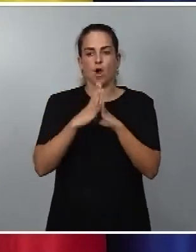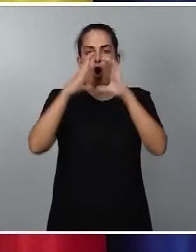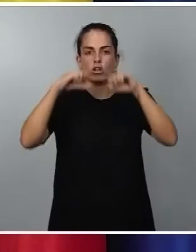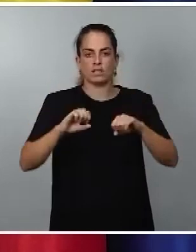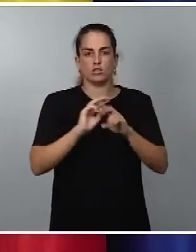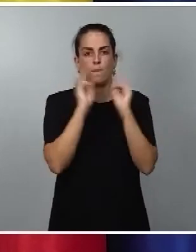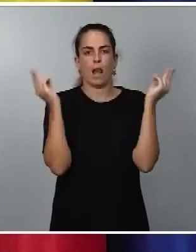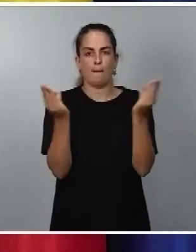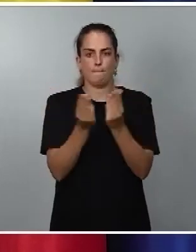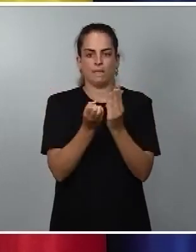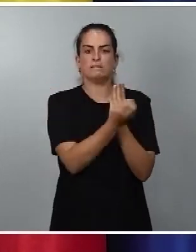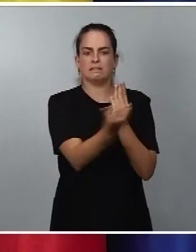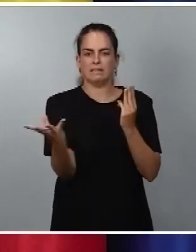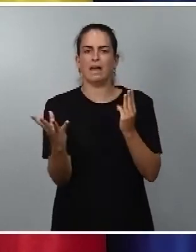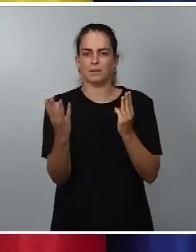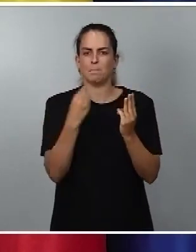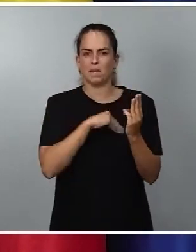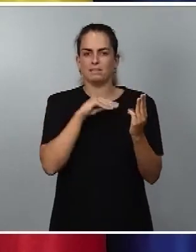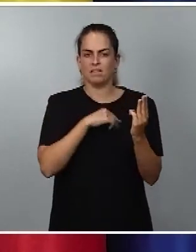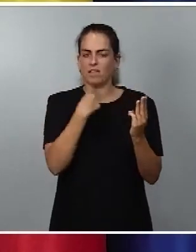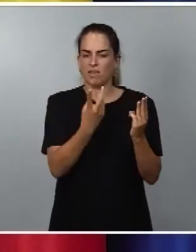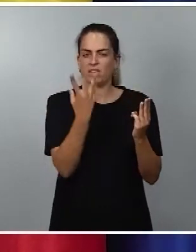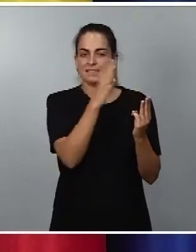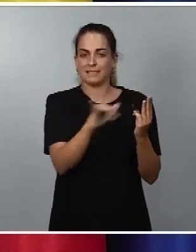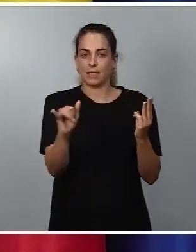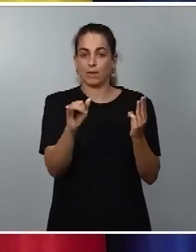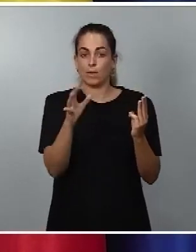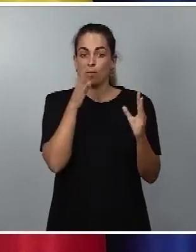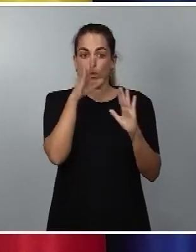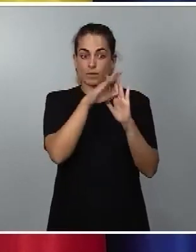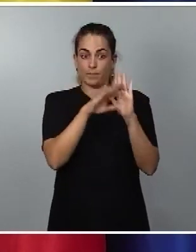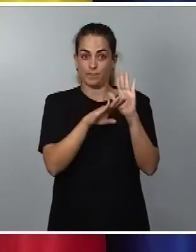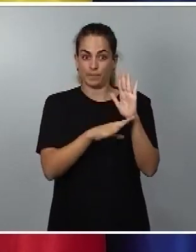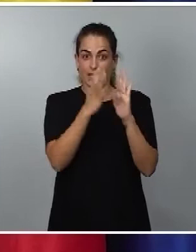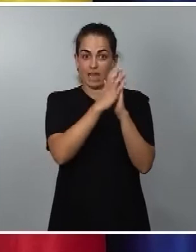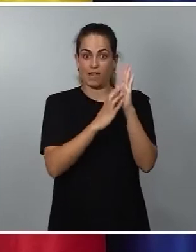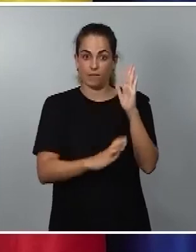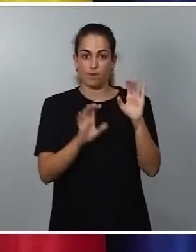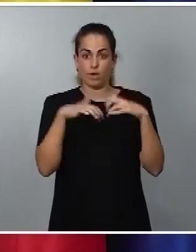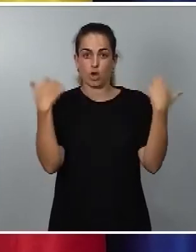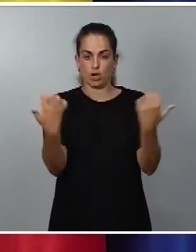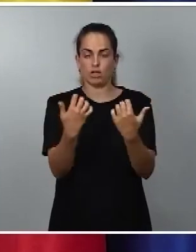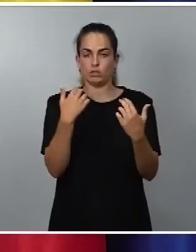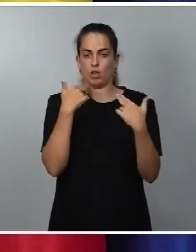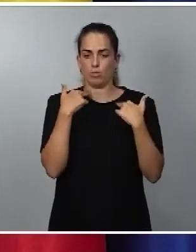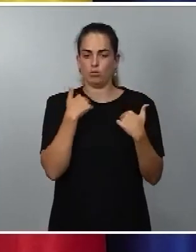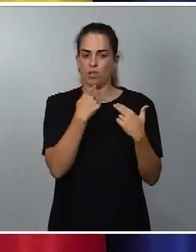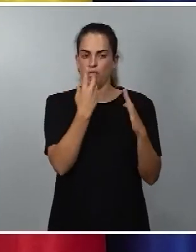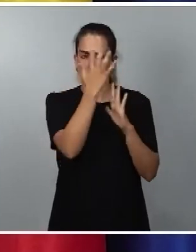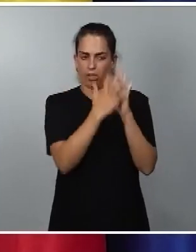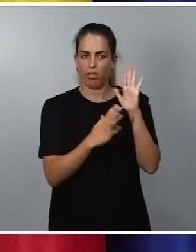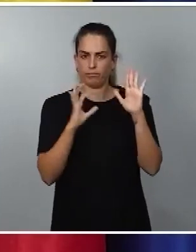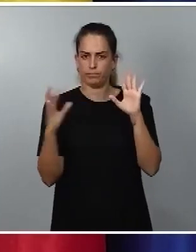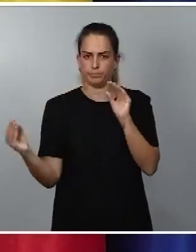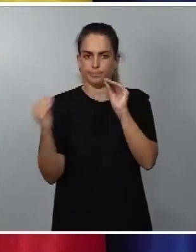pues así lo refleja el dictamen de la Comisión de Reconstrucción del Congreso de los Diputados. Les acabo de comentar que la experiencia